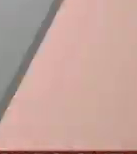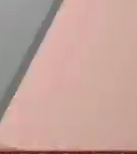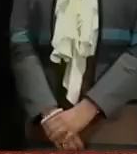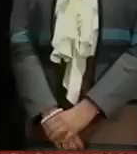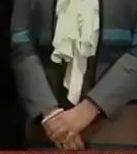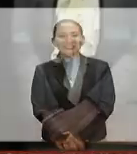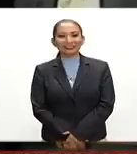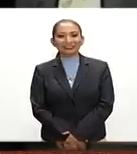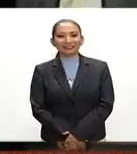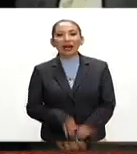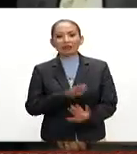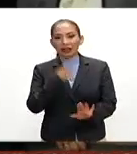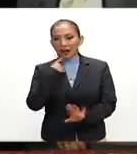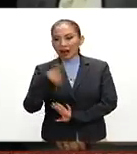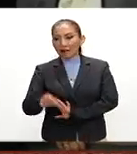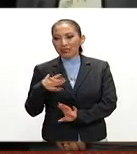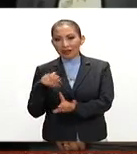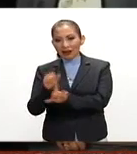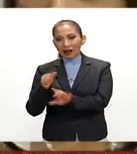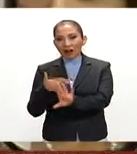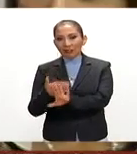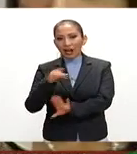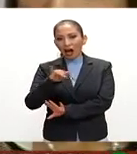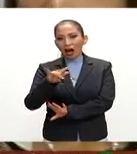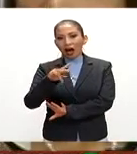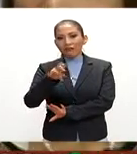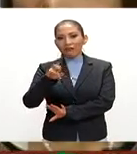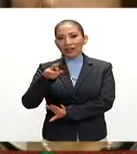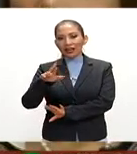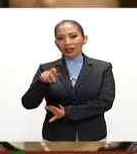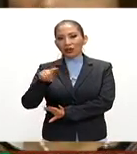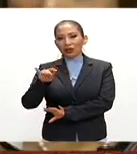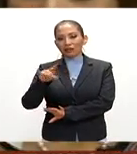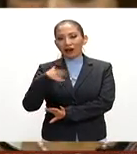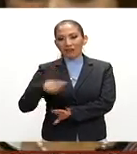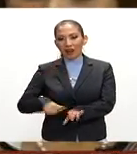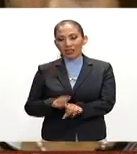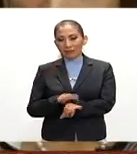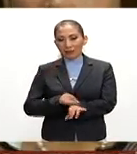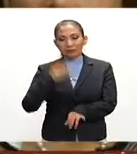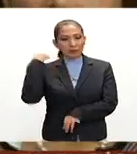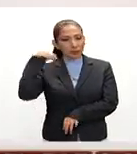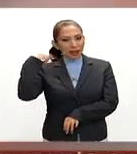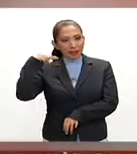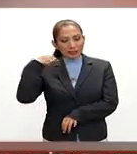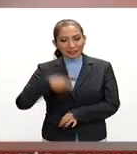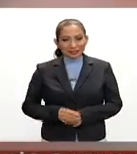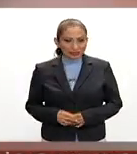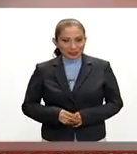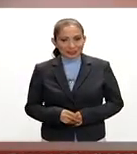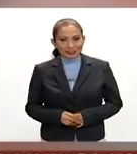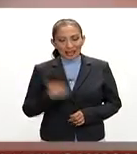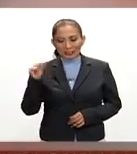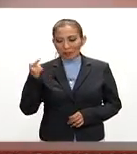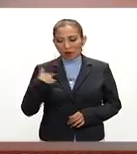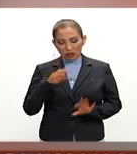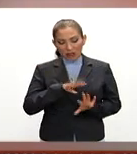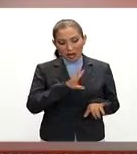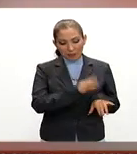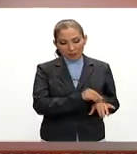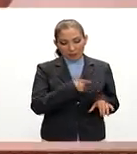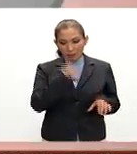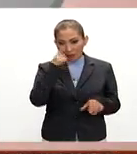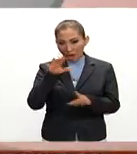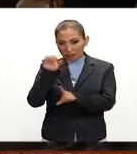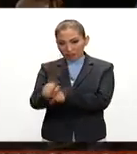ya hay orden de aprehensión en contra de Javier Duarte gobernador con licencia de Veracruz apenas acaba de liberar la orden de